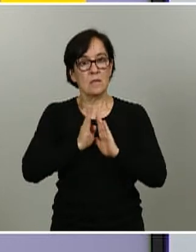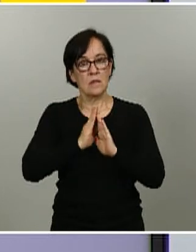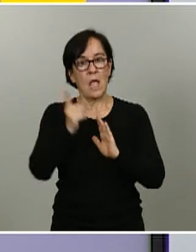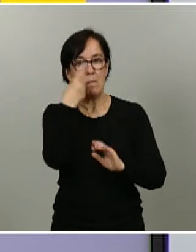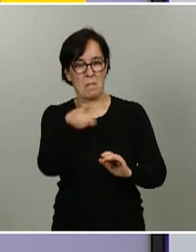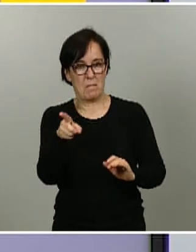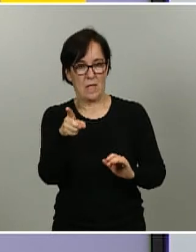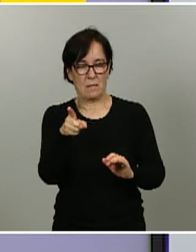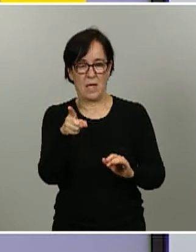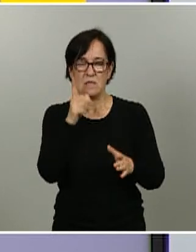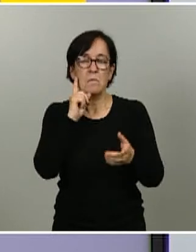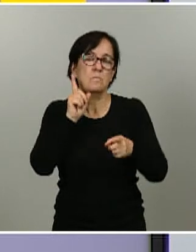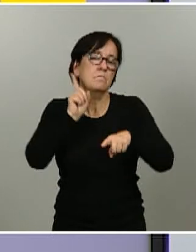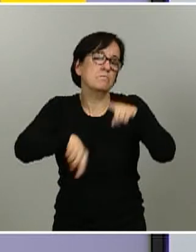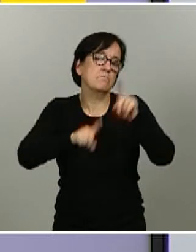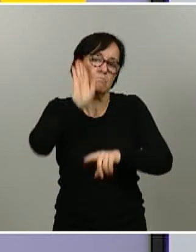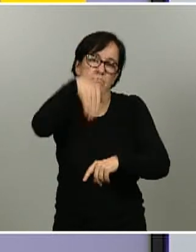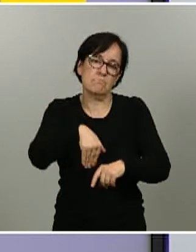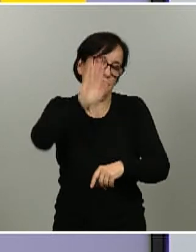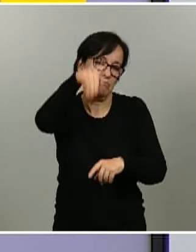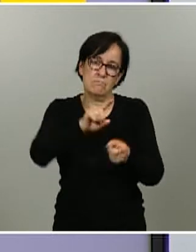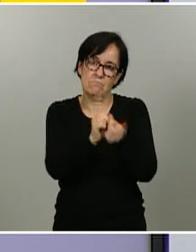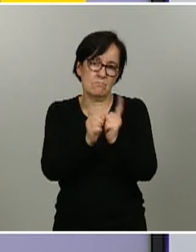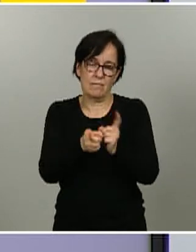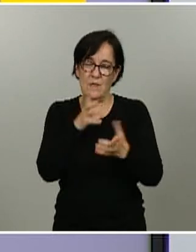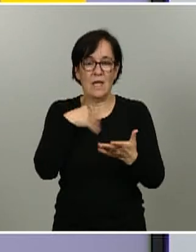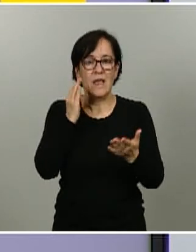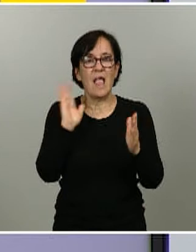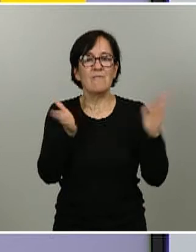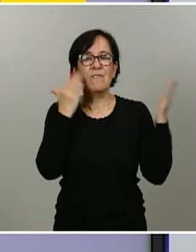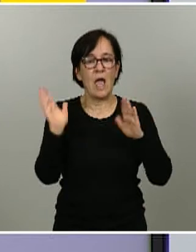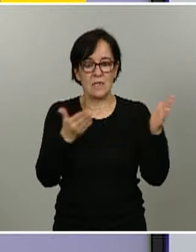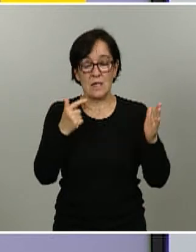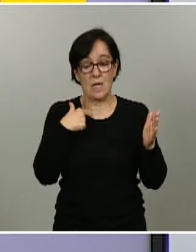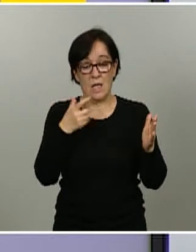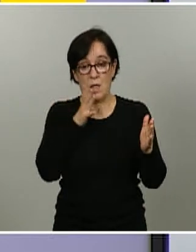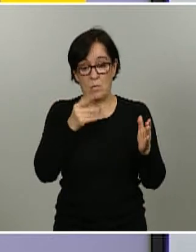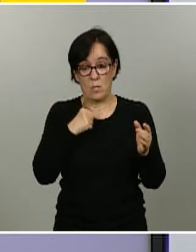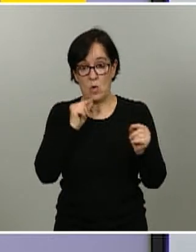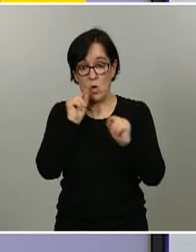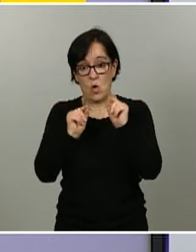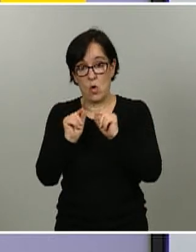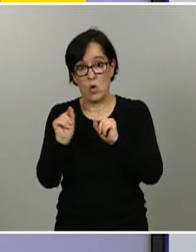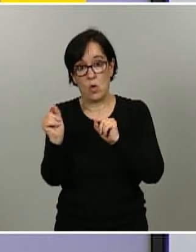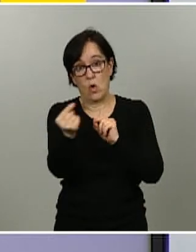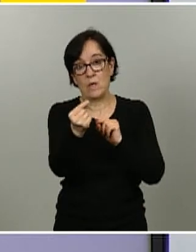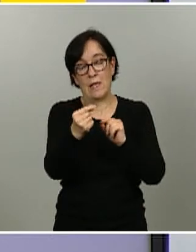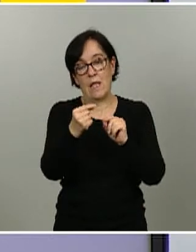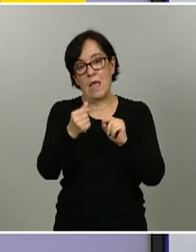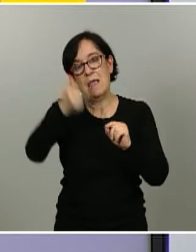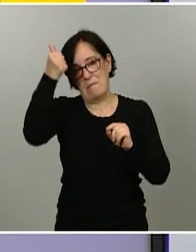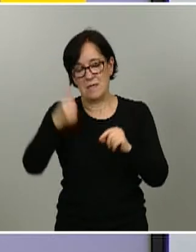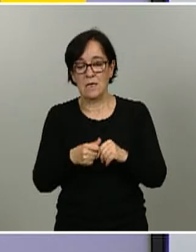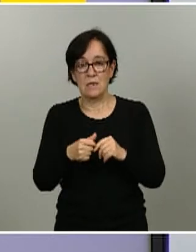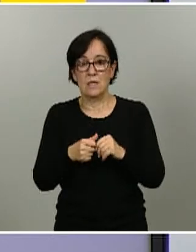es variable pero más o menos esas son las fases en las que la probabilidad de contagiar es mayor y respecto a la residencia